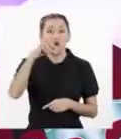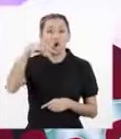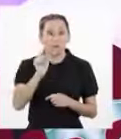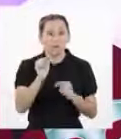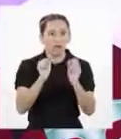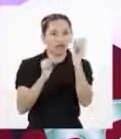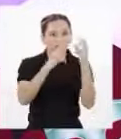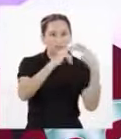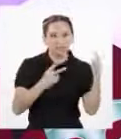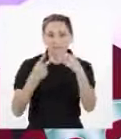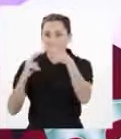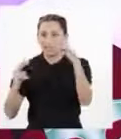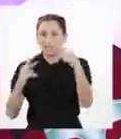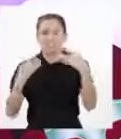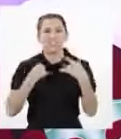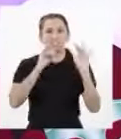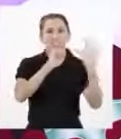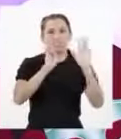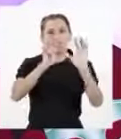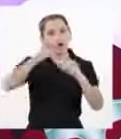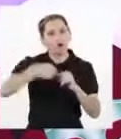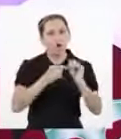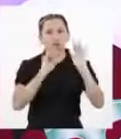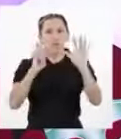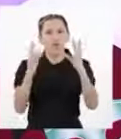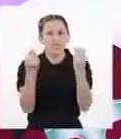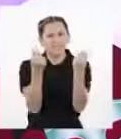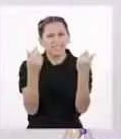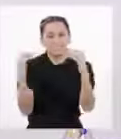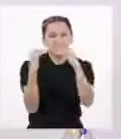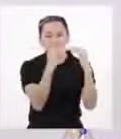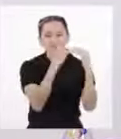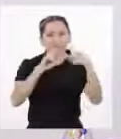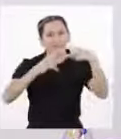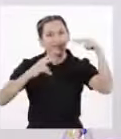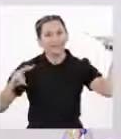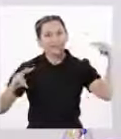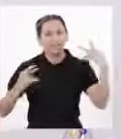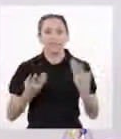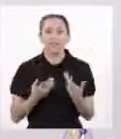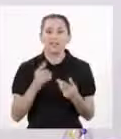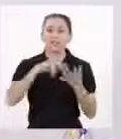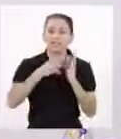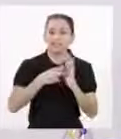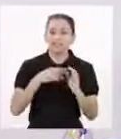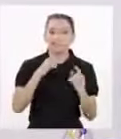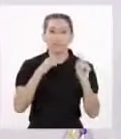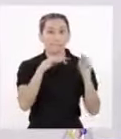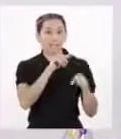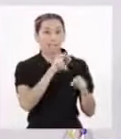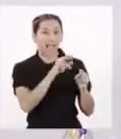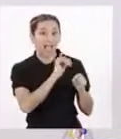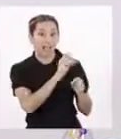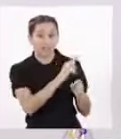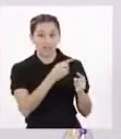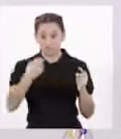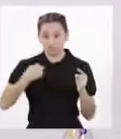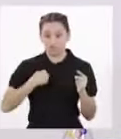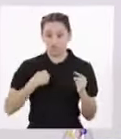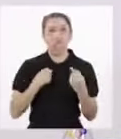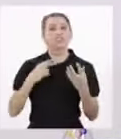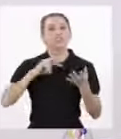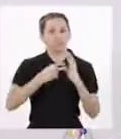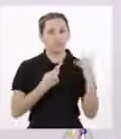distintas Arroja un 99,9% de similitud genética Eso significa que Mario y yo somos un 99